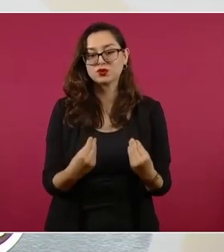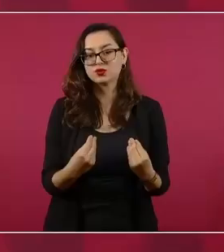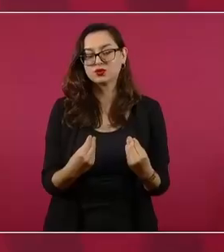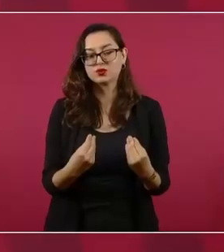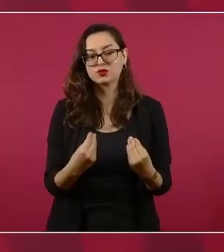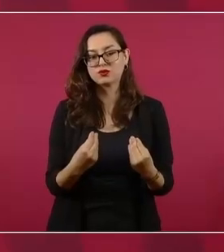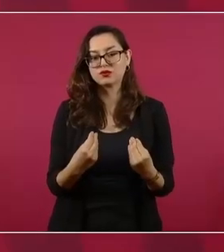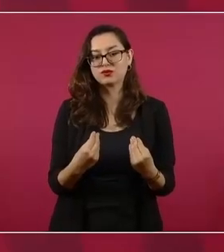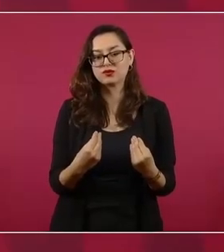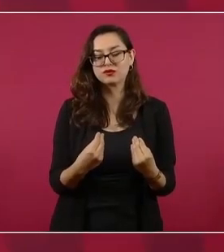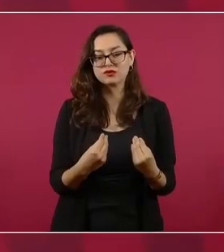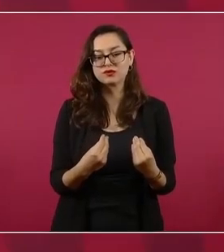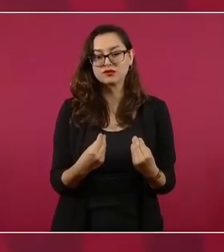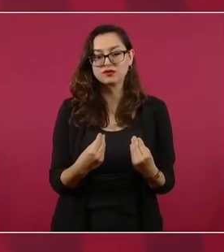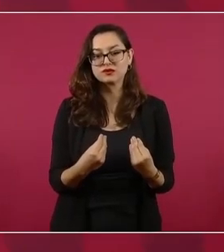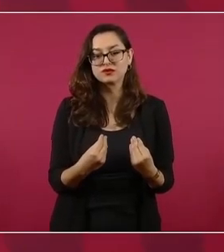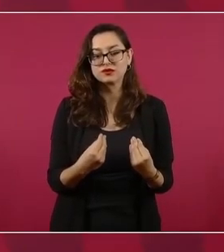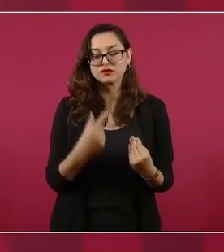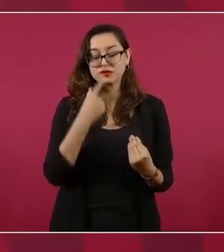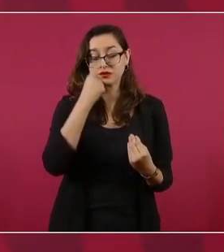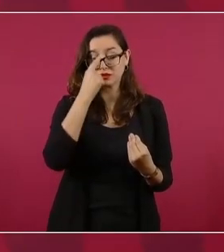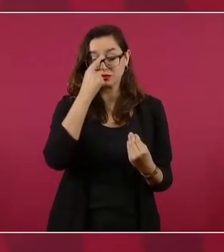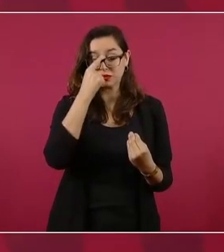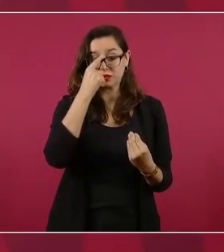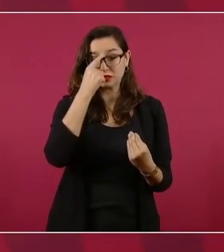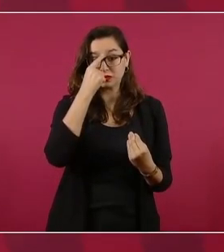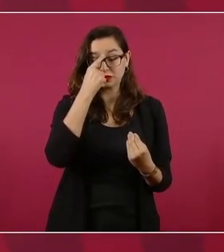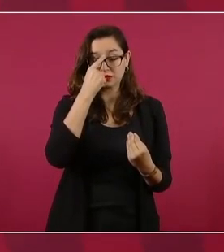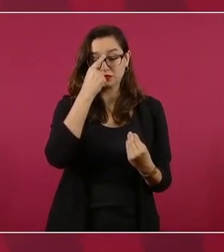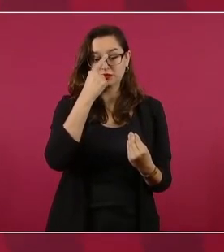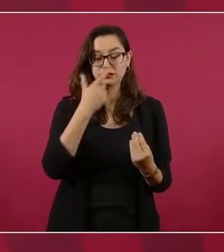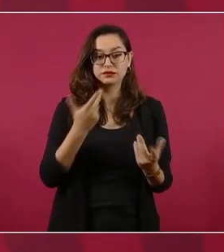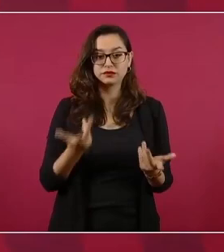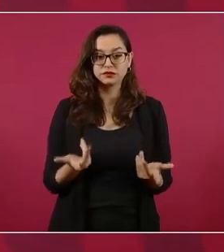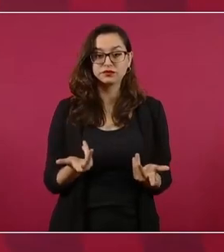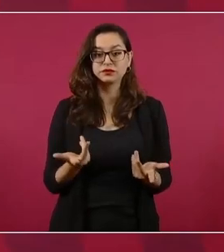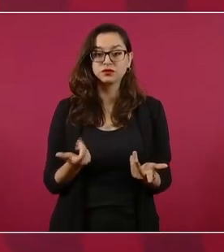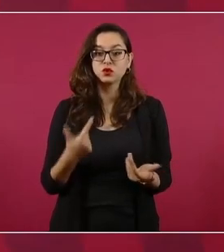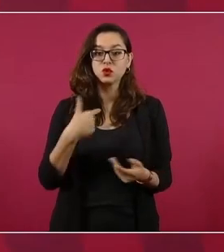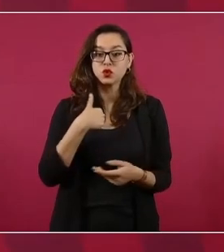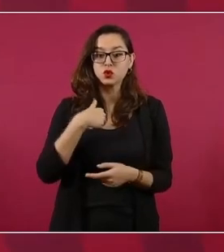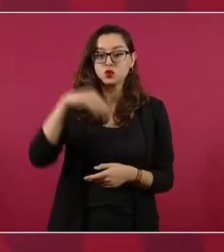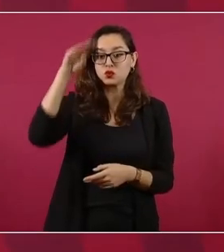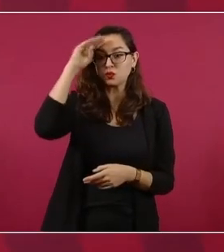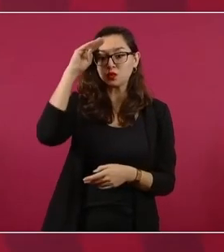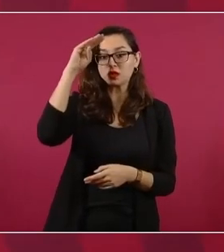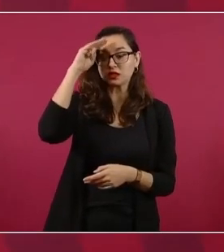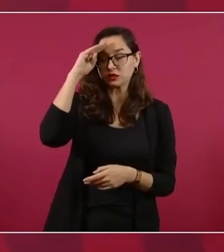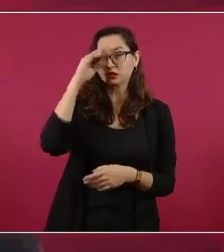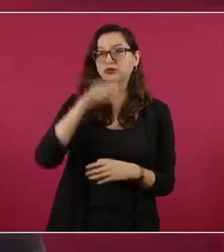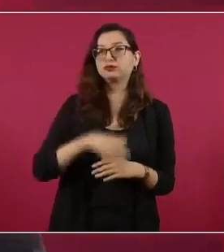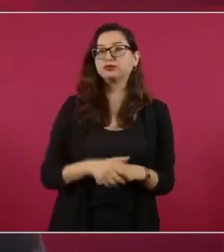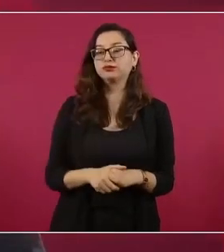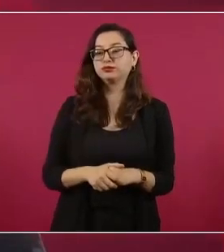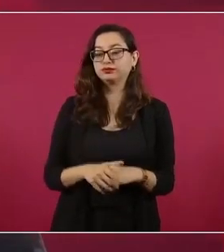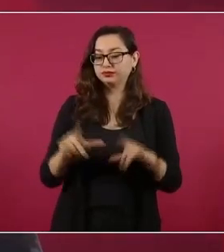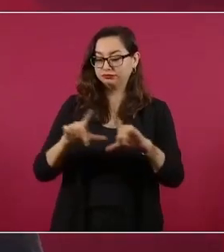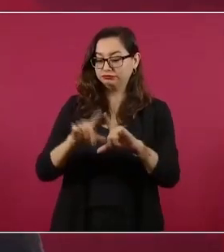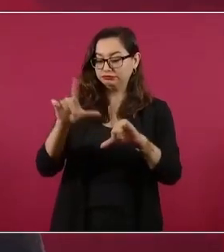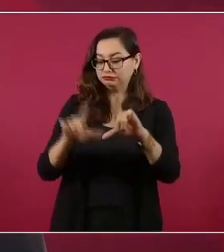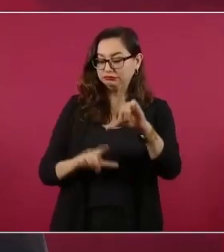Así como considero que nada ha dañado más a México que la